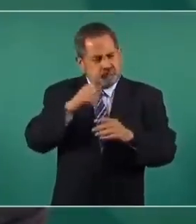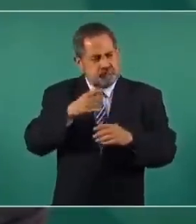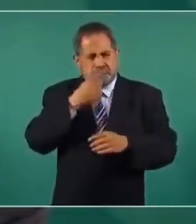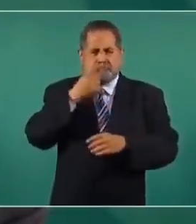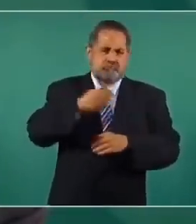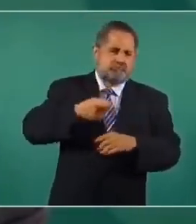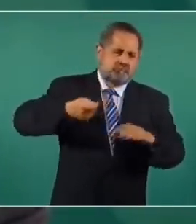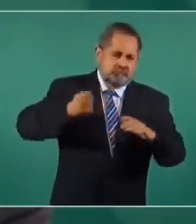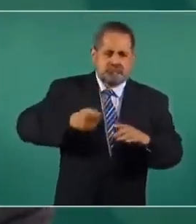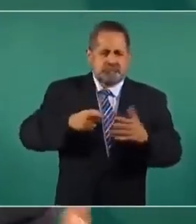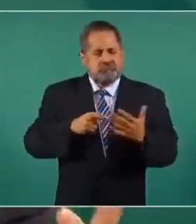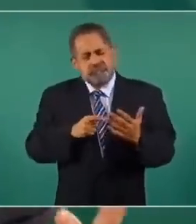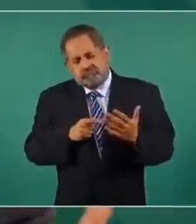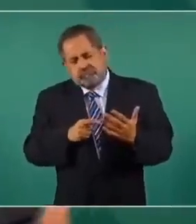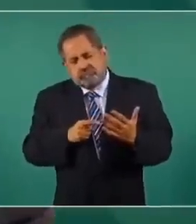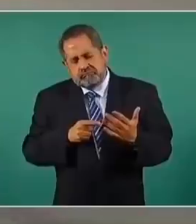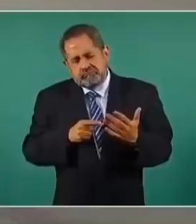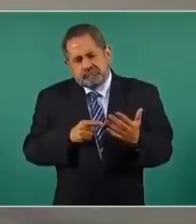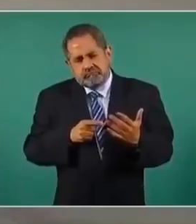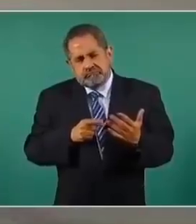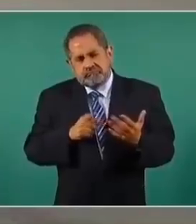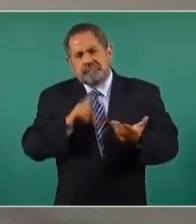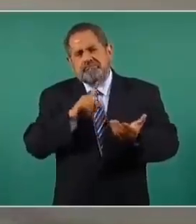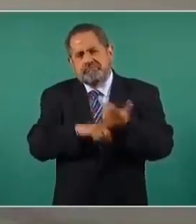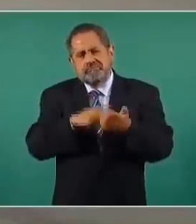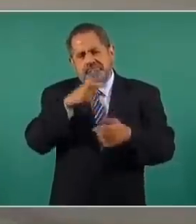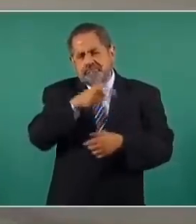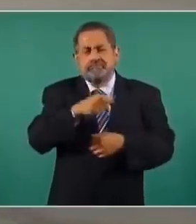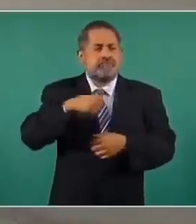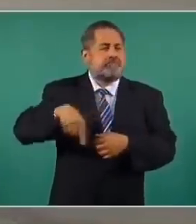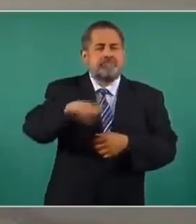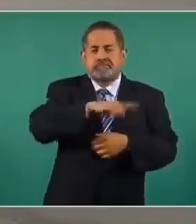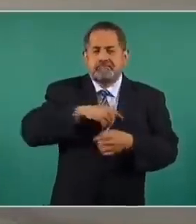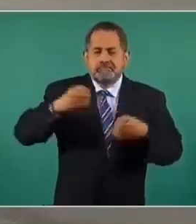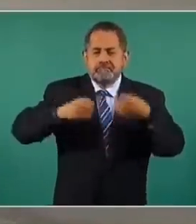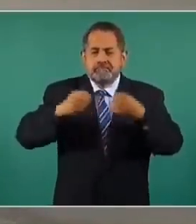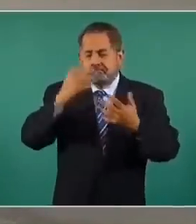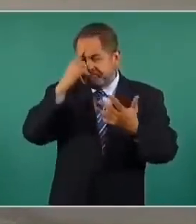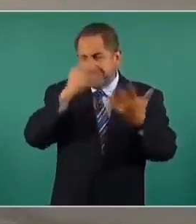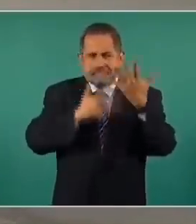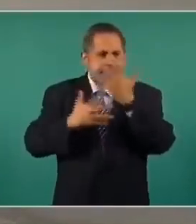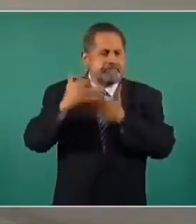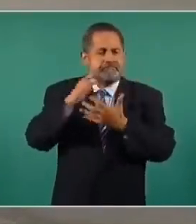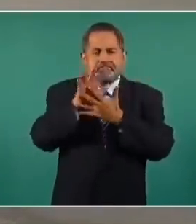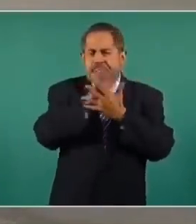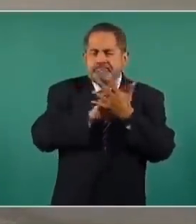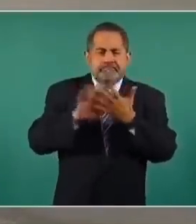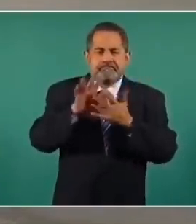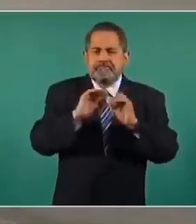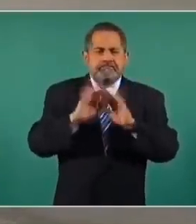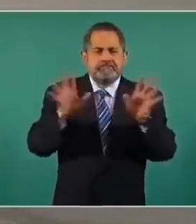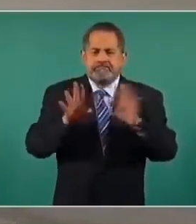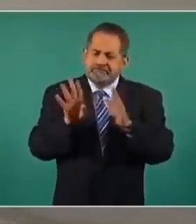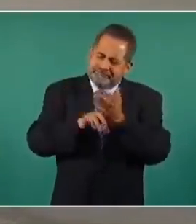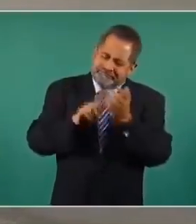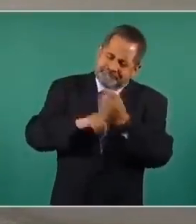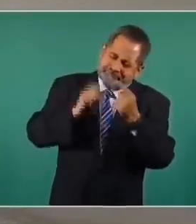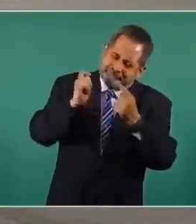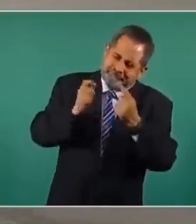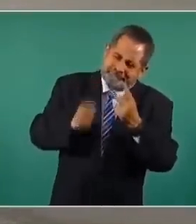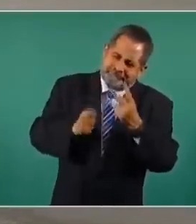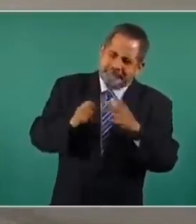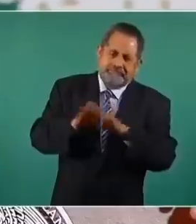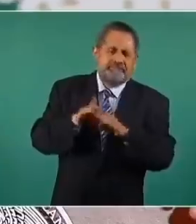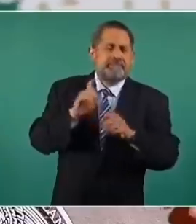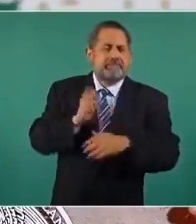su sentencia, es que existen elementos de confusión muy importantes de los aspectos técnicos de la